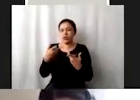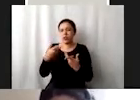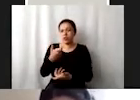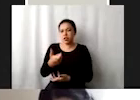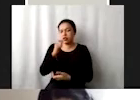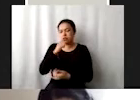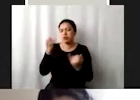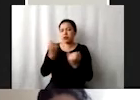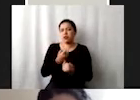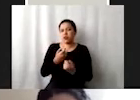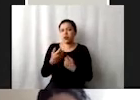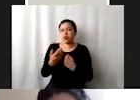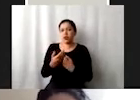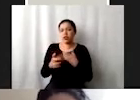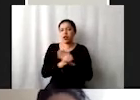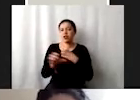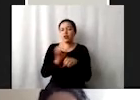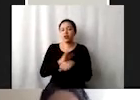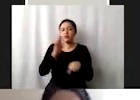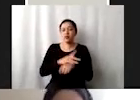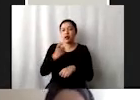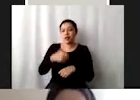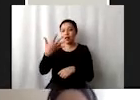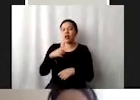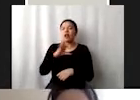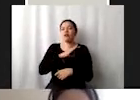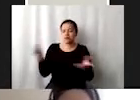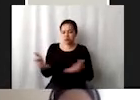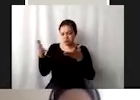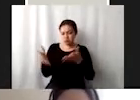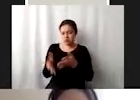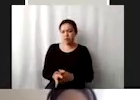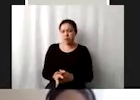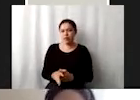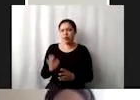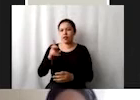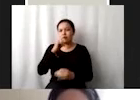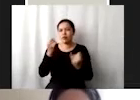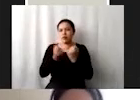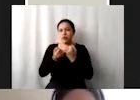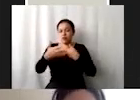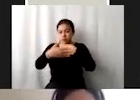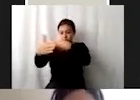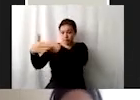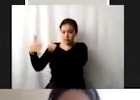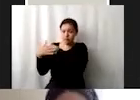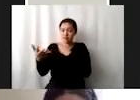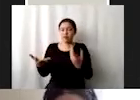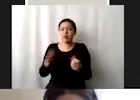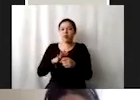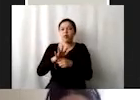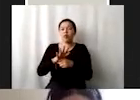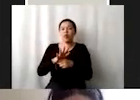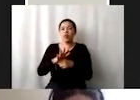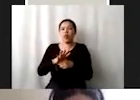generación de valor añadido. Entonces, acá también pues se busca hacer un llamado a que hay que apoyar a